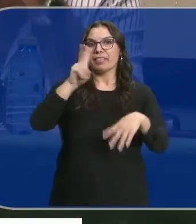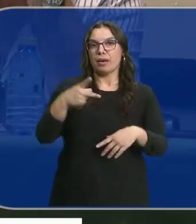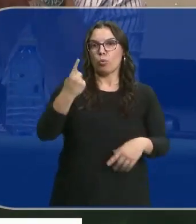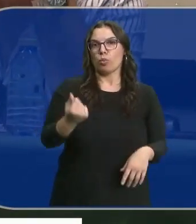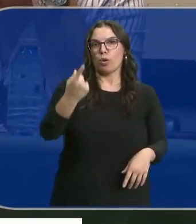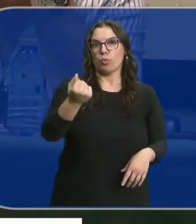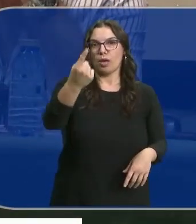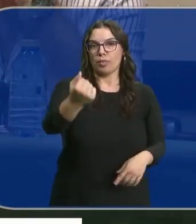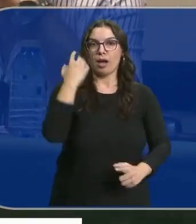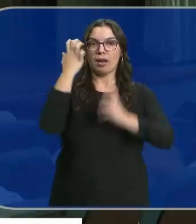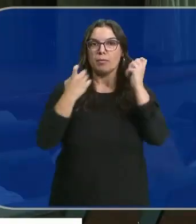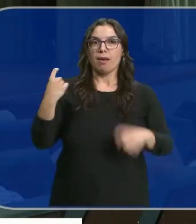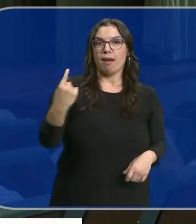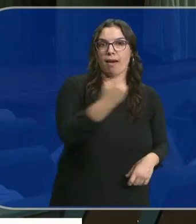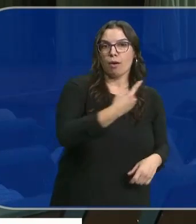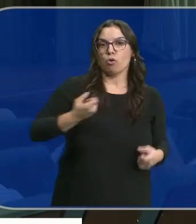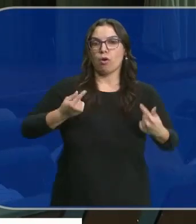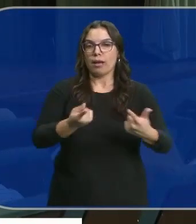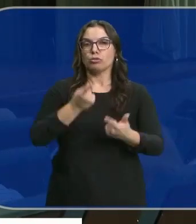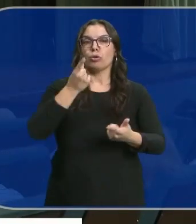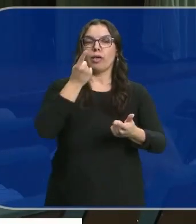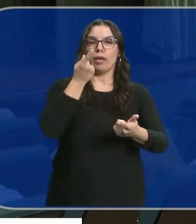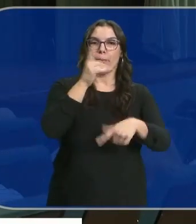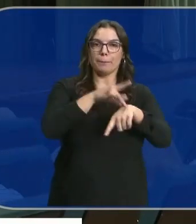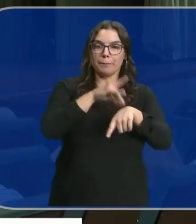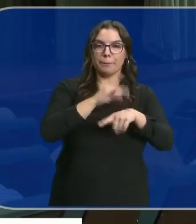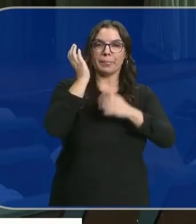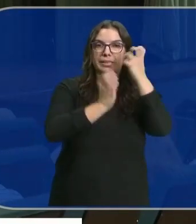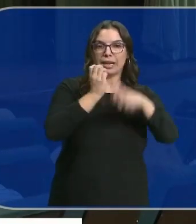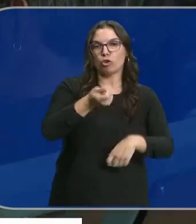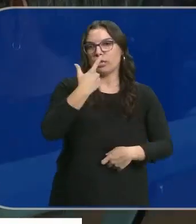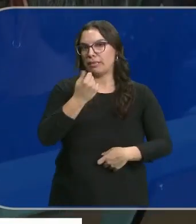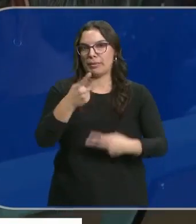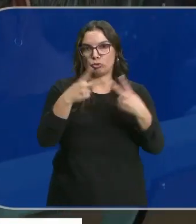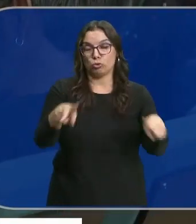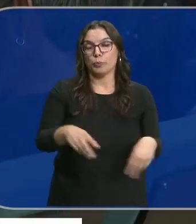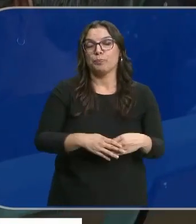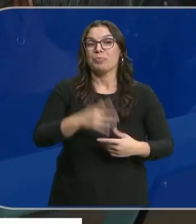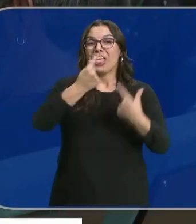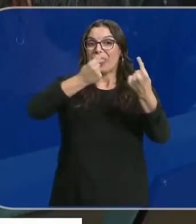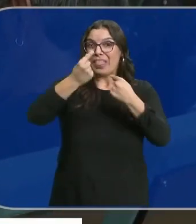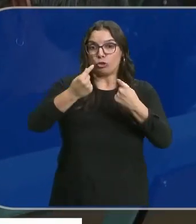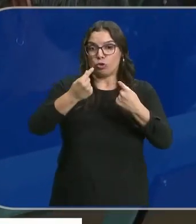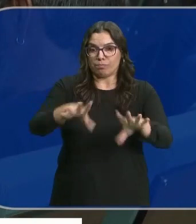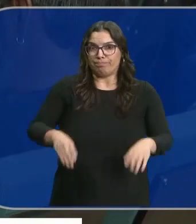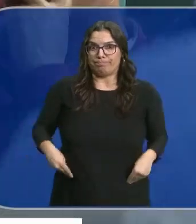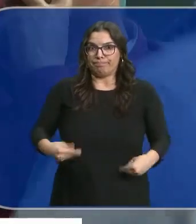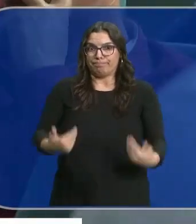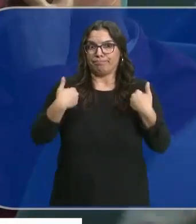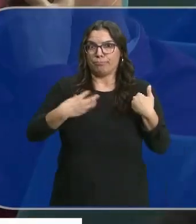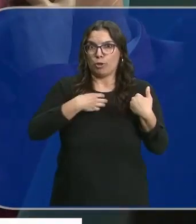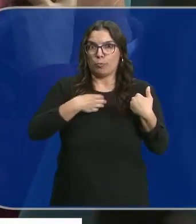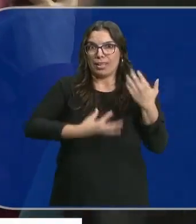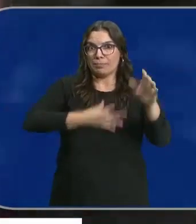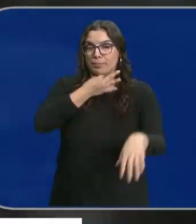diarios por cada animal en costes veterinarios y en tratamientos médicos. Unas cifras que son inasumibles. Por eso